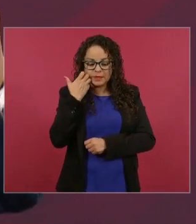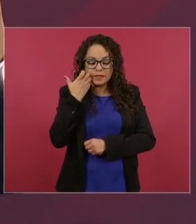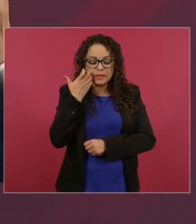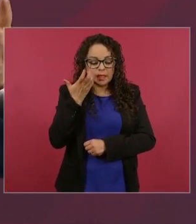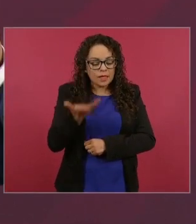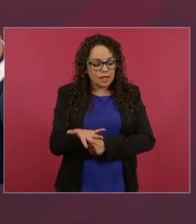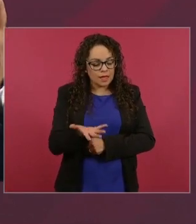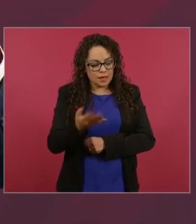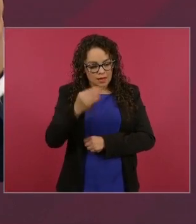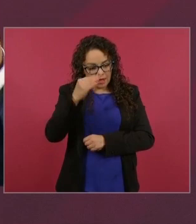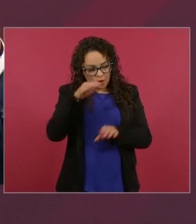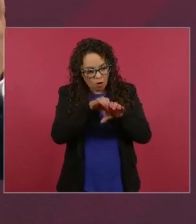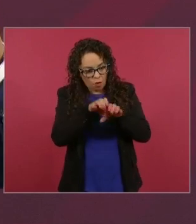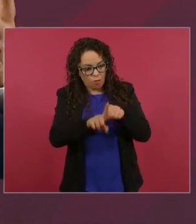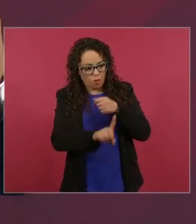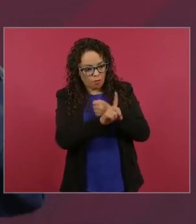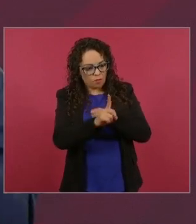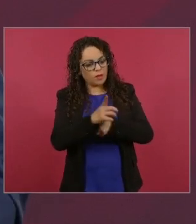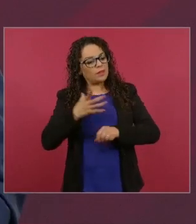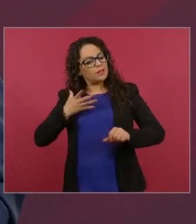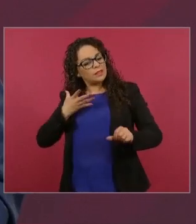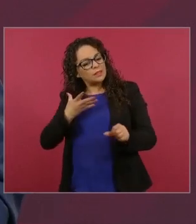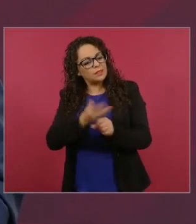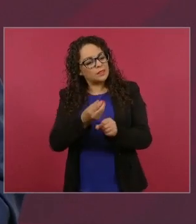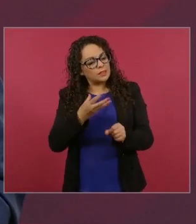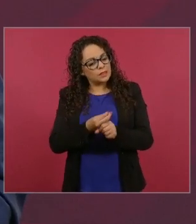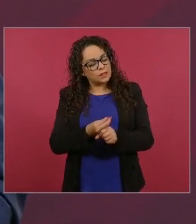resolver este problema de fondo